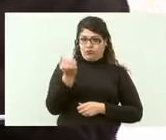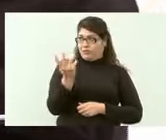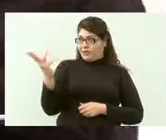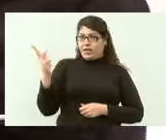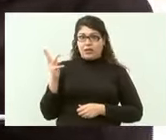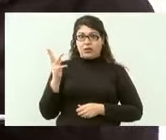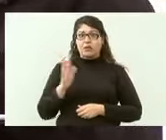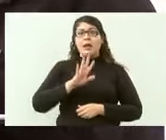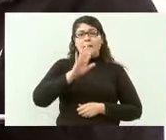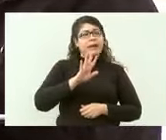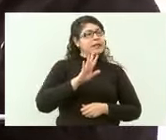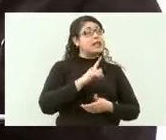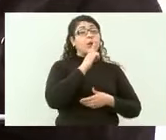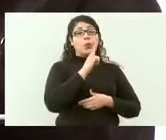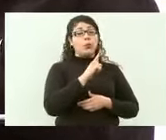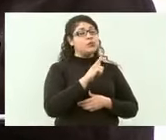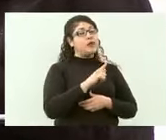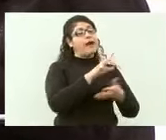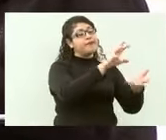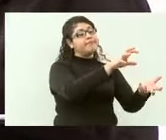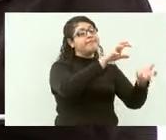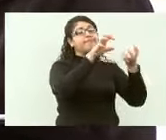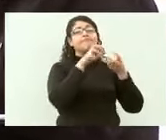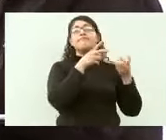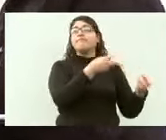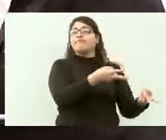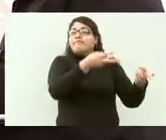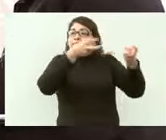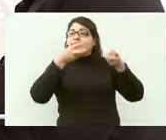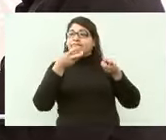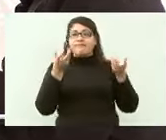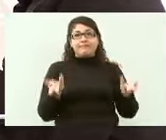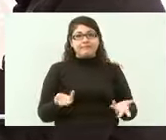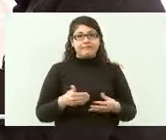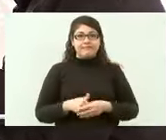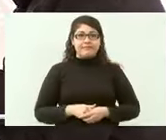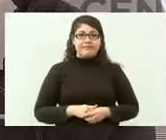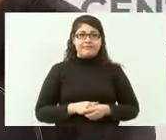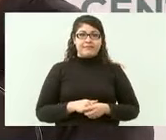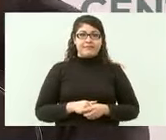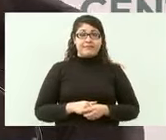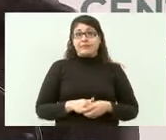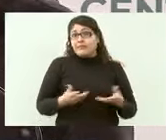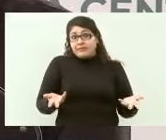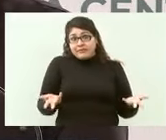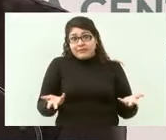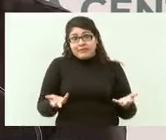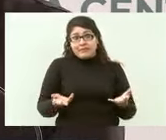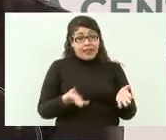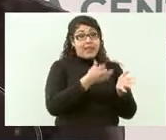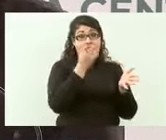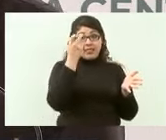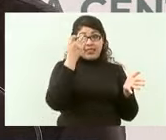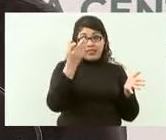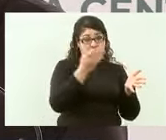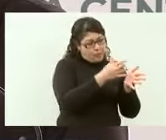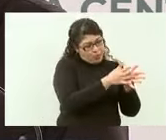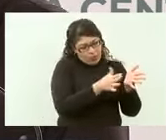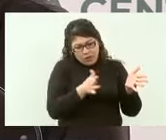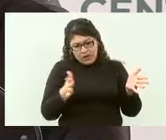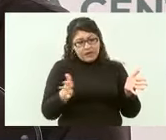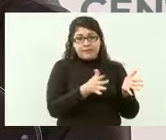sin embargo con la política neoliberal empezaron a engañar